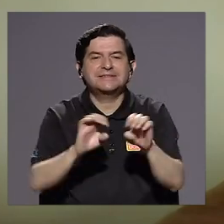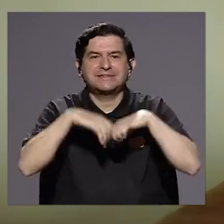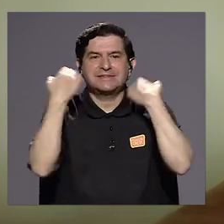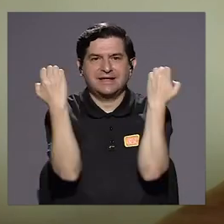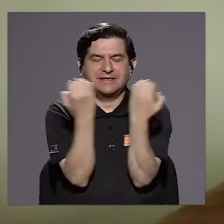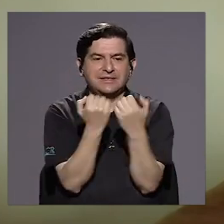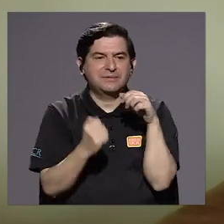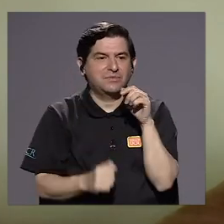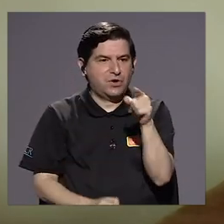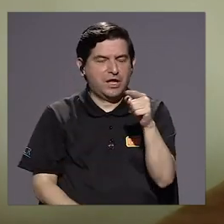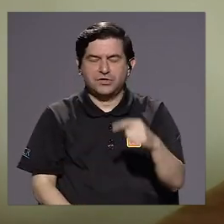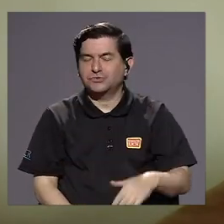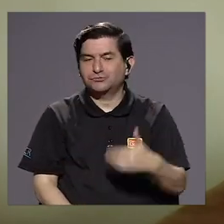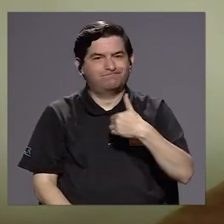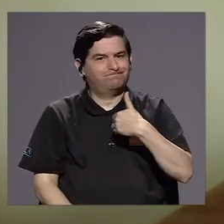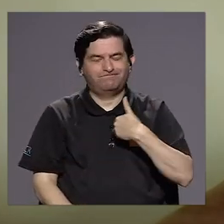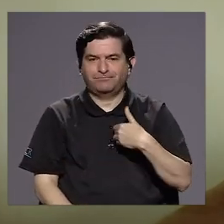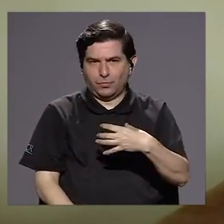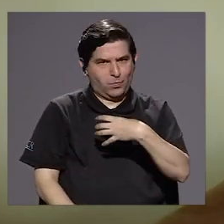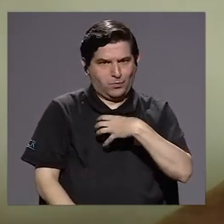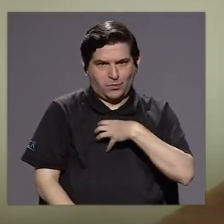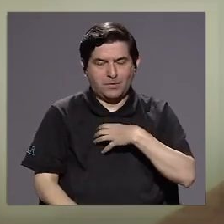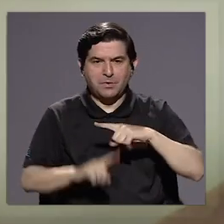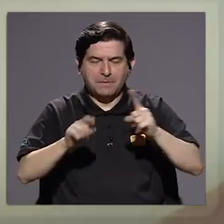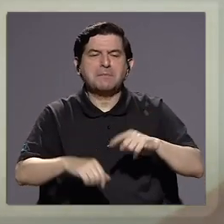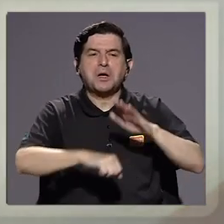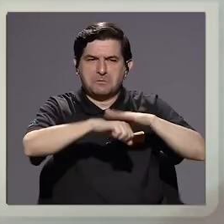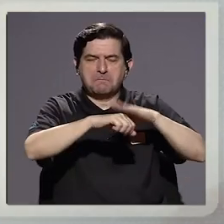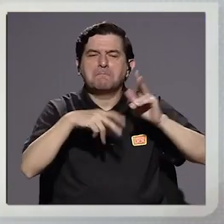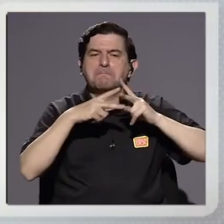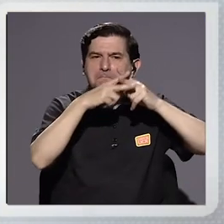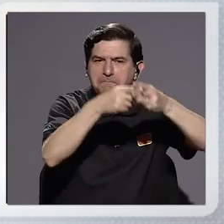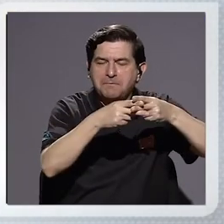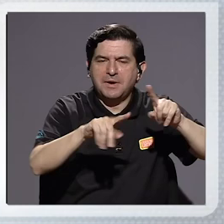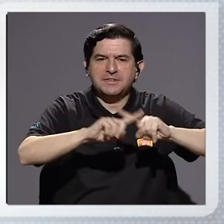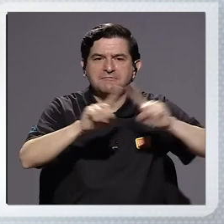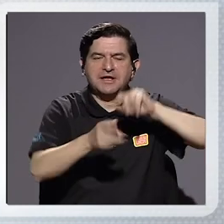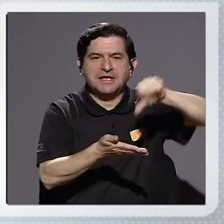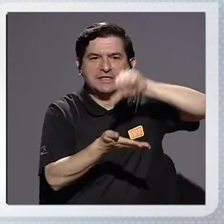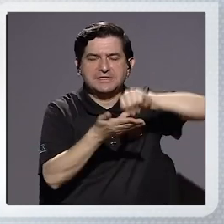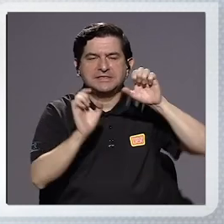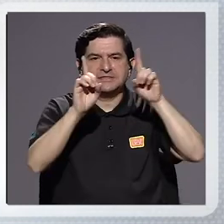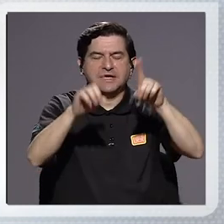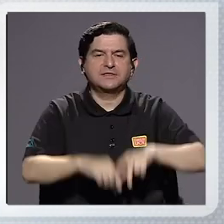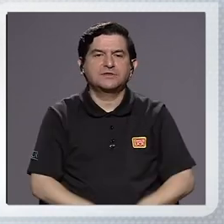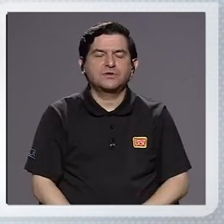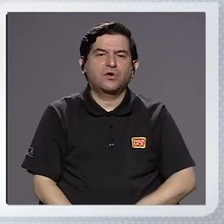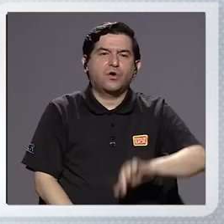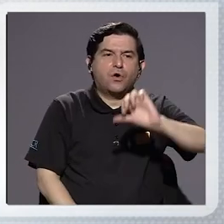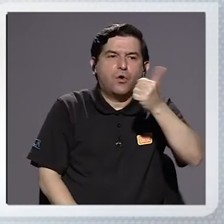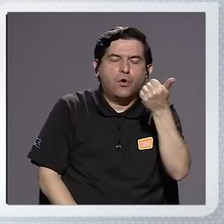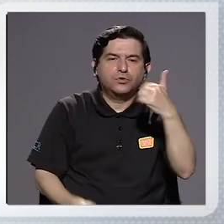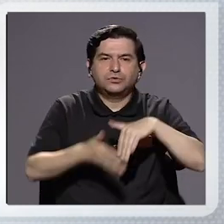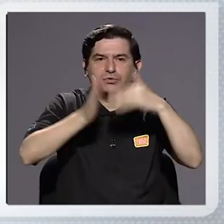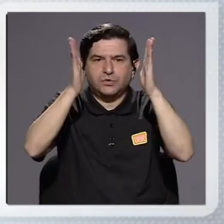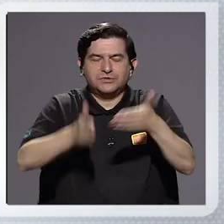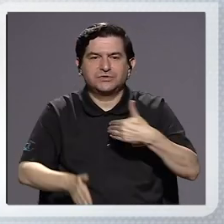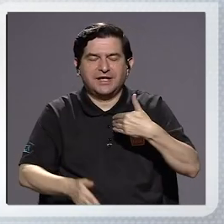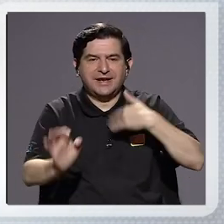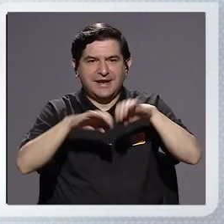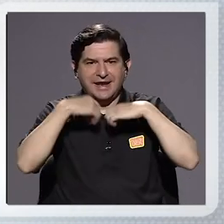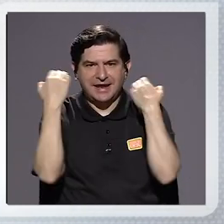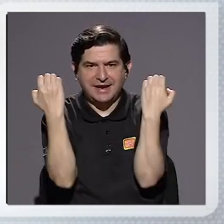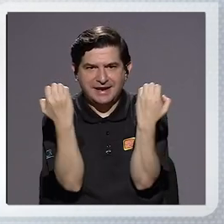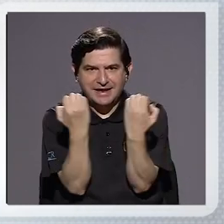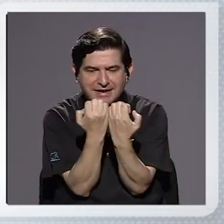porque la verdad de ellos no es propio, pero lo facilitamos en los centros educativos. Un segundo escenario de estudiantes que tienen equipo,